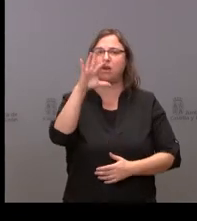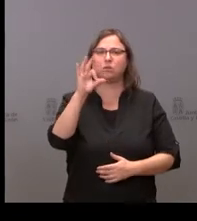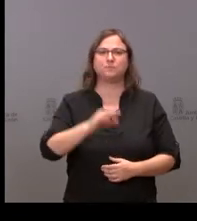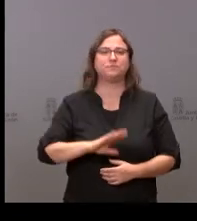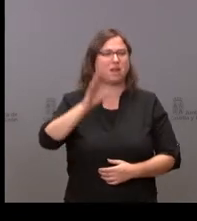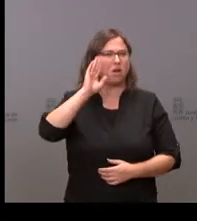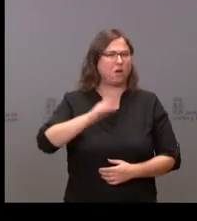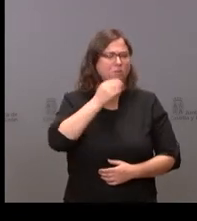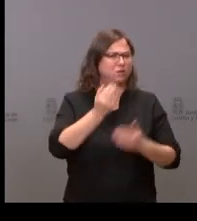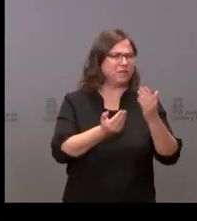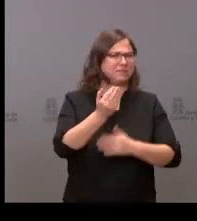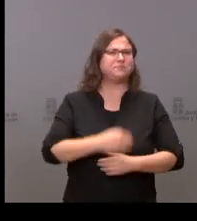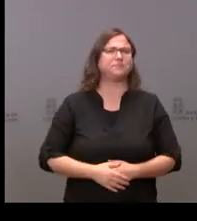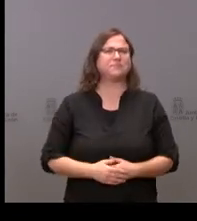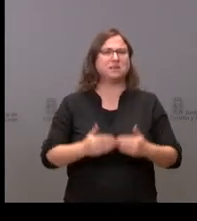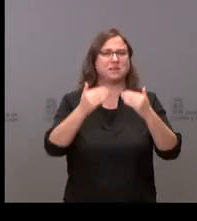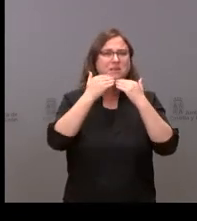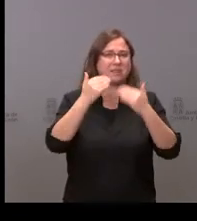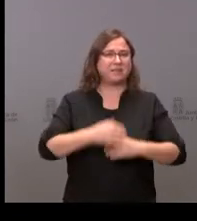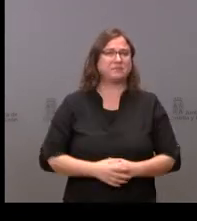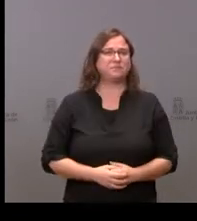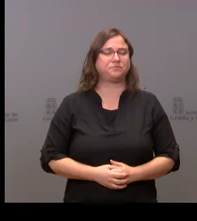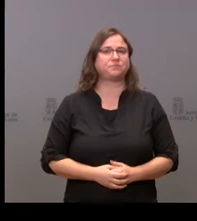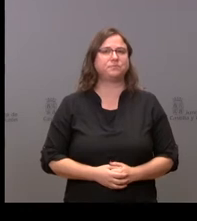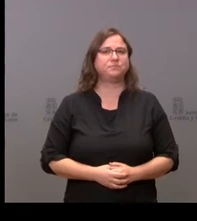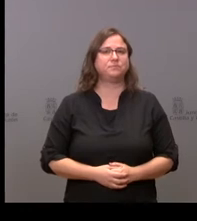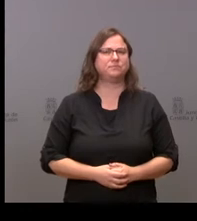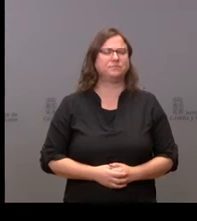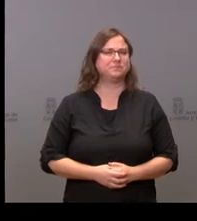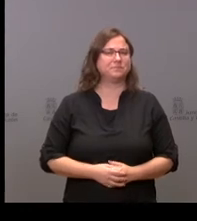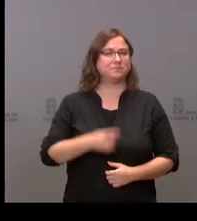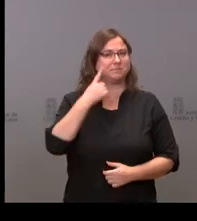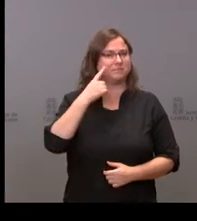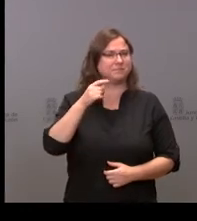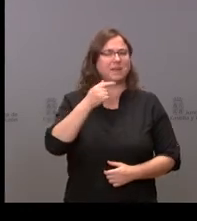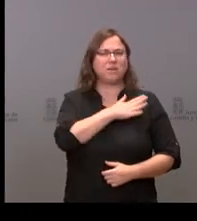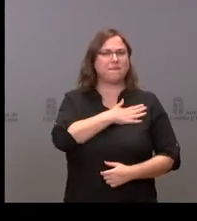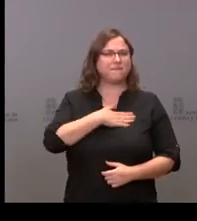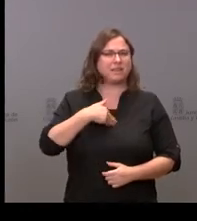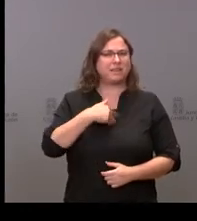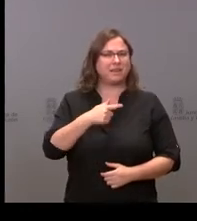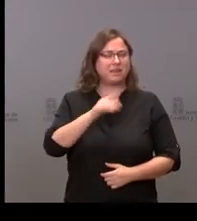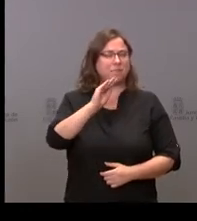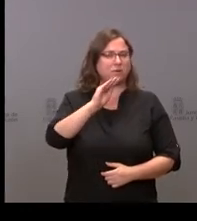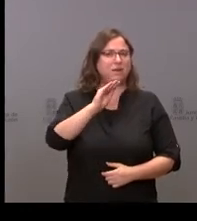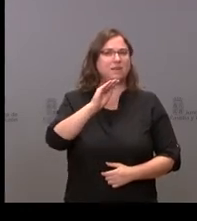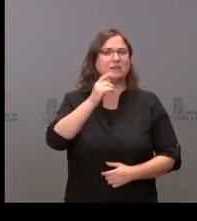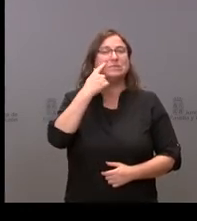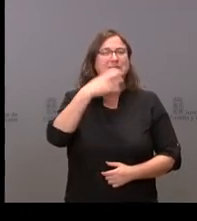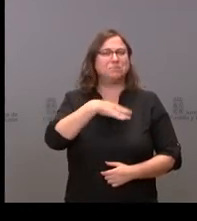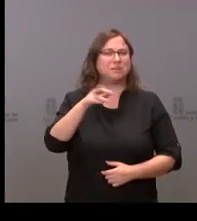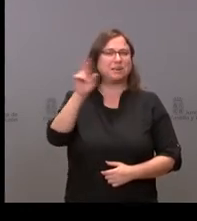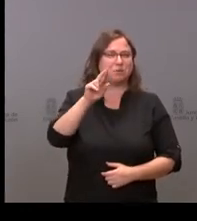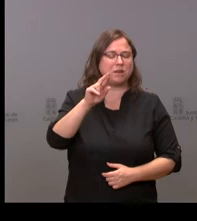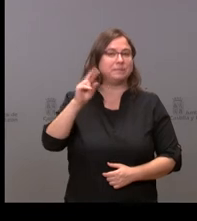hola buenos días gracias por darnos paso bueno yo tenía quería repreguntar no sé si es posible poder